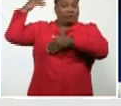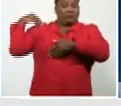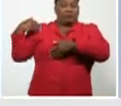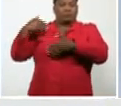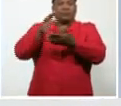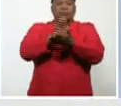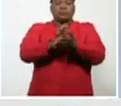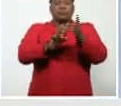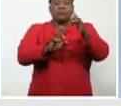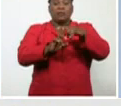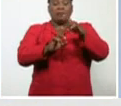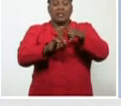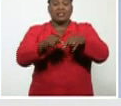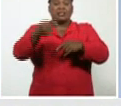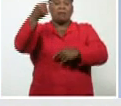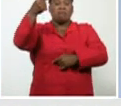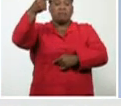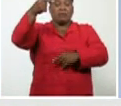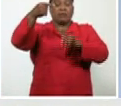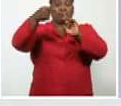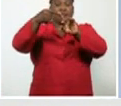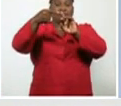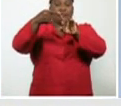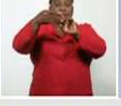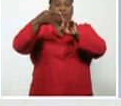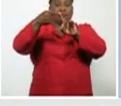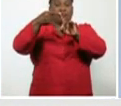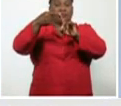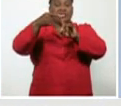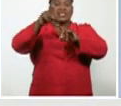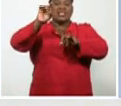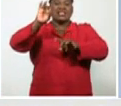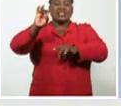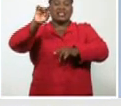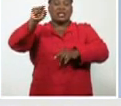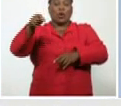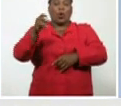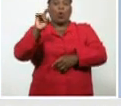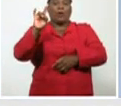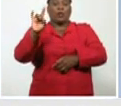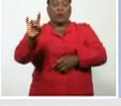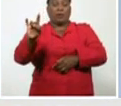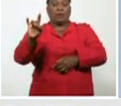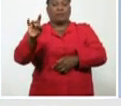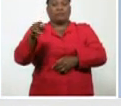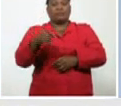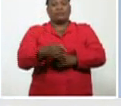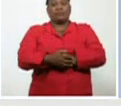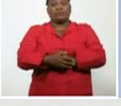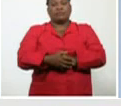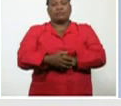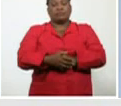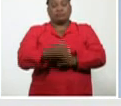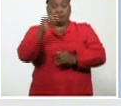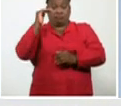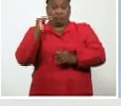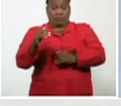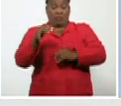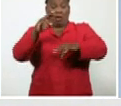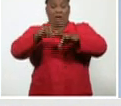ocupa el primer lugar, con una tasa de 7,9 por 100.000 habitantes, Le sigue La Habana,